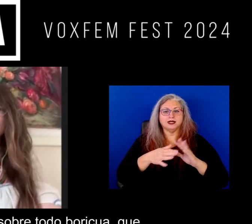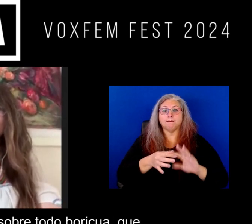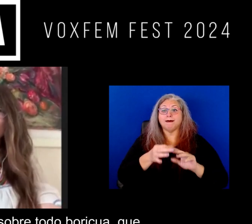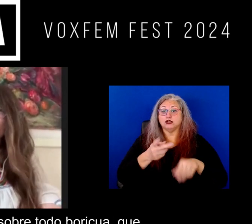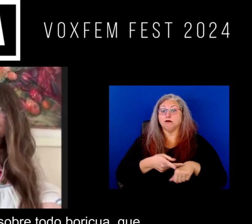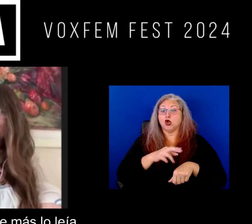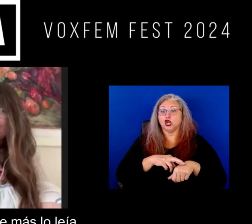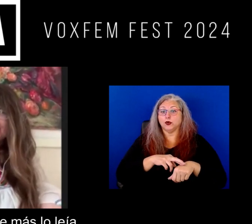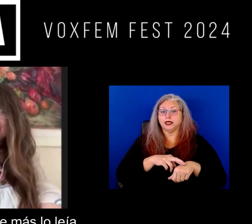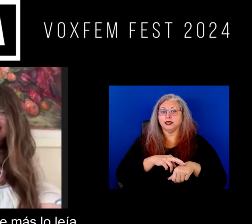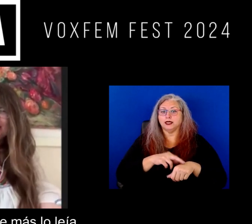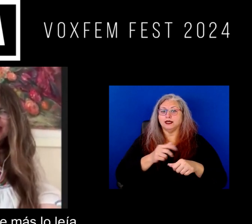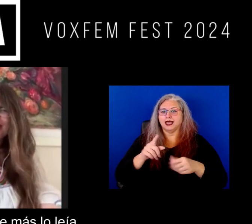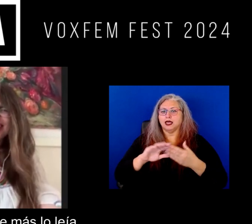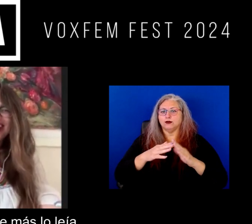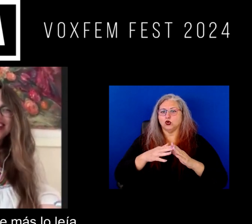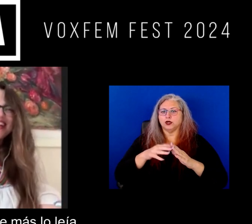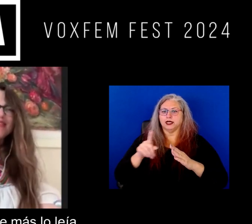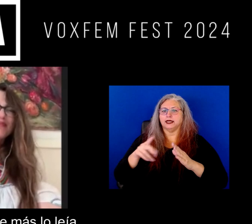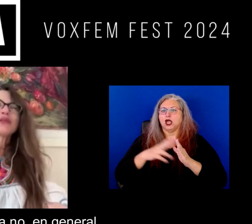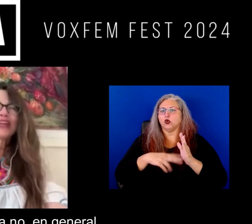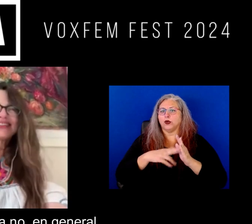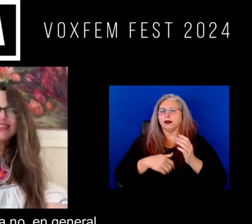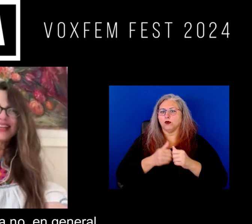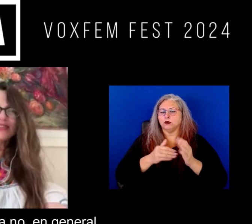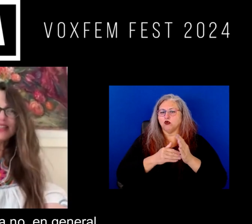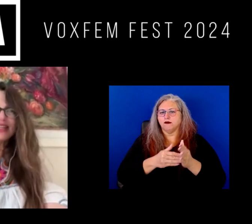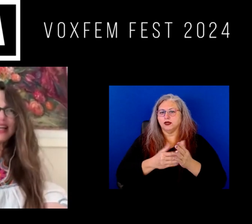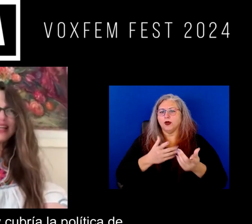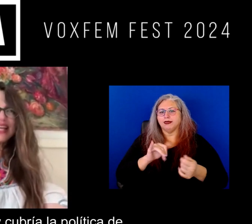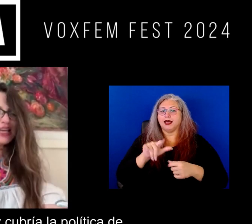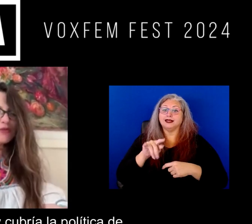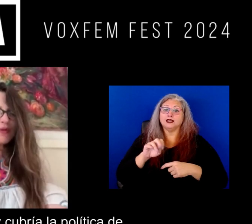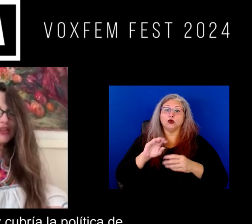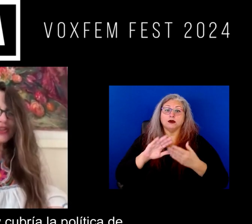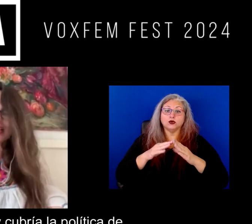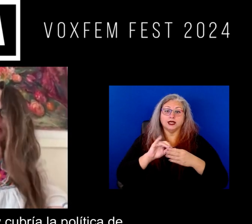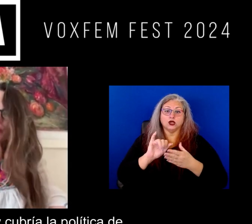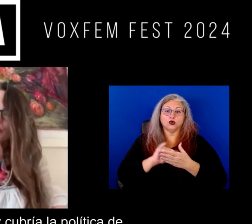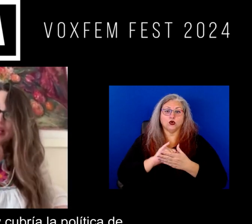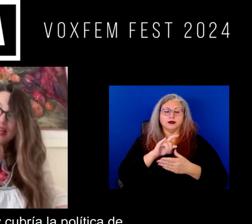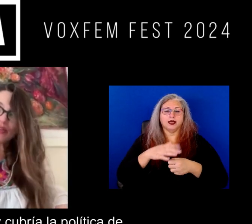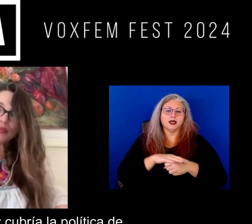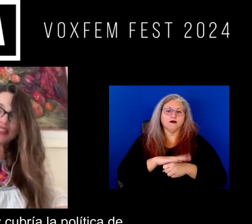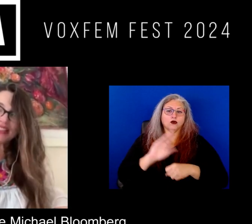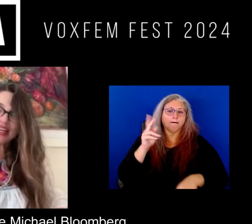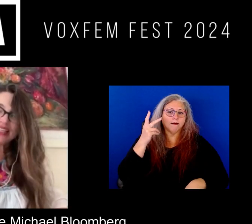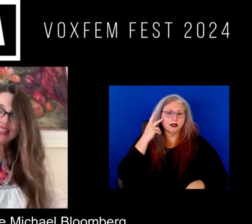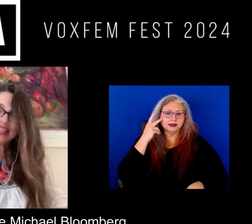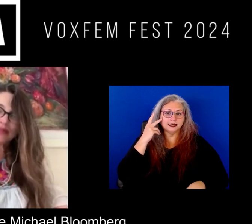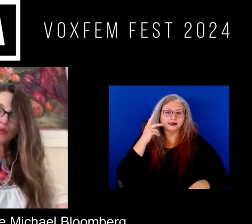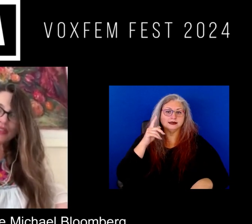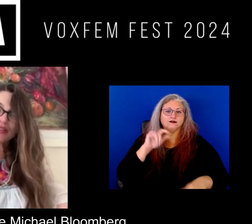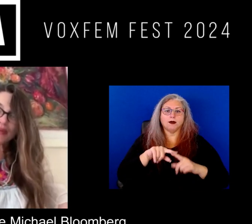comunidad sobre todo boricua que era la que más no leía bueno latina en general en Nueva York y cubría la política